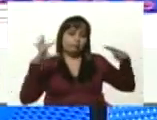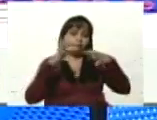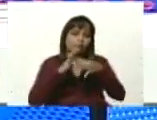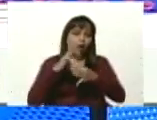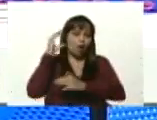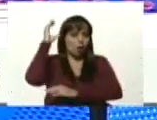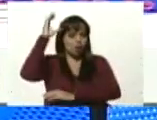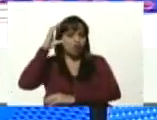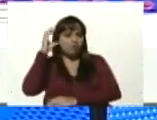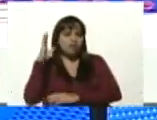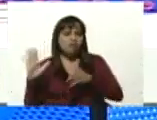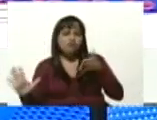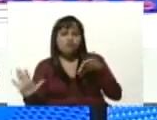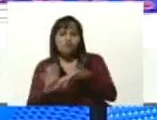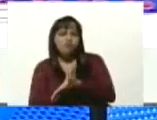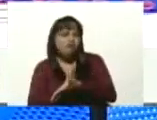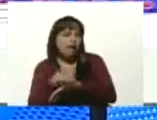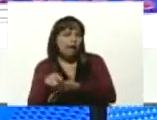territorial